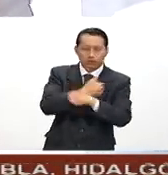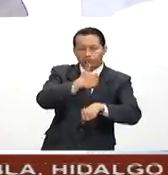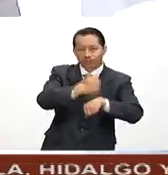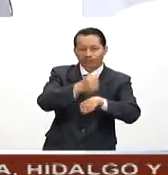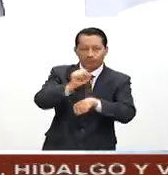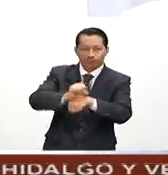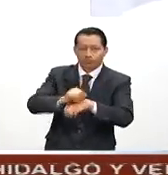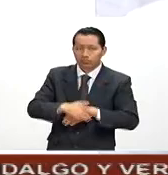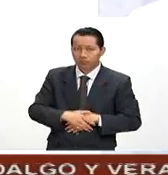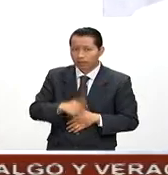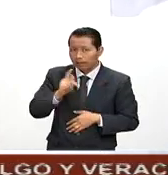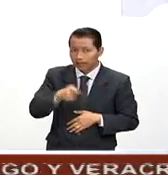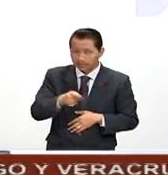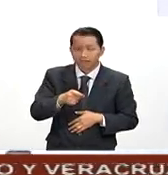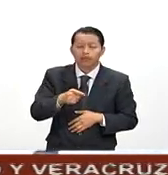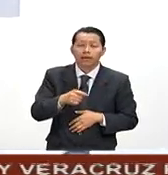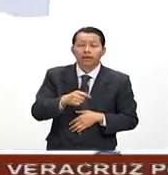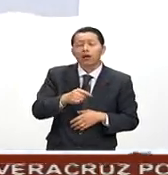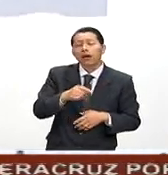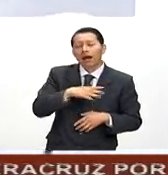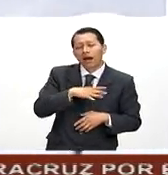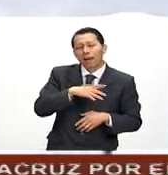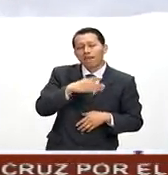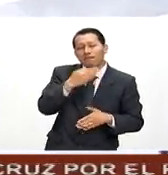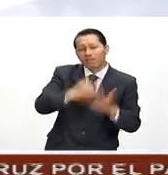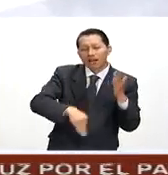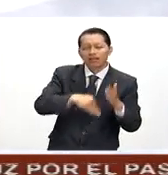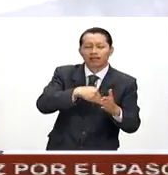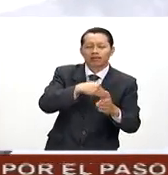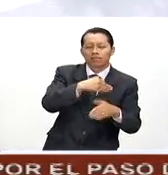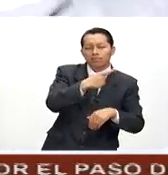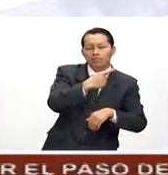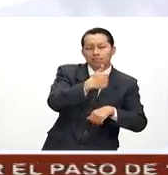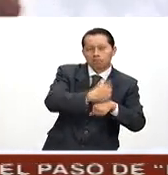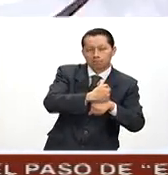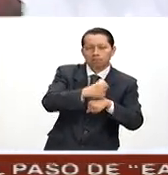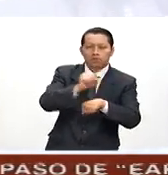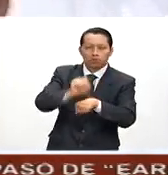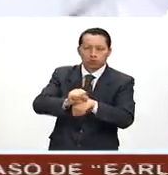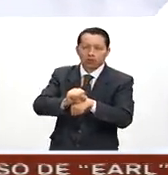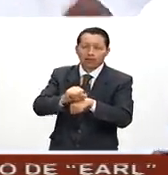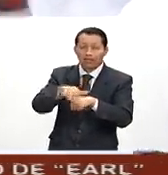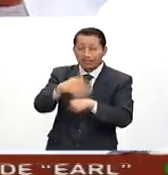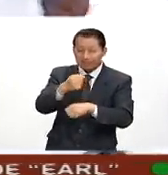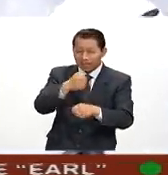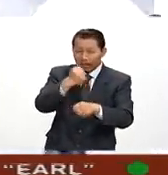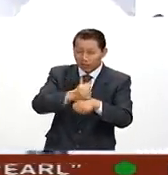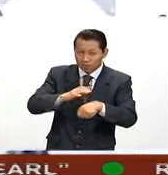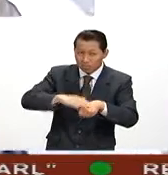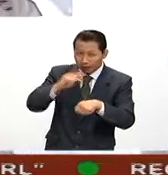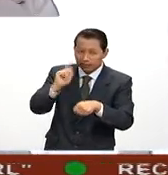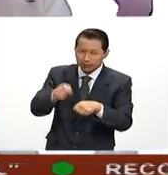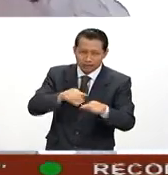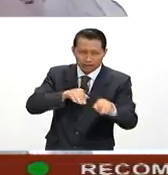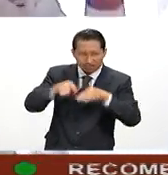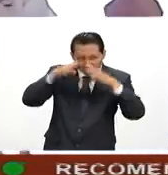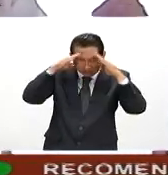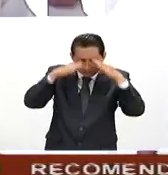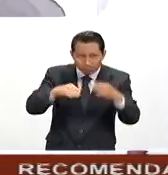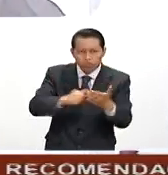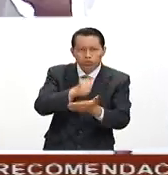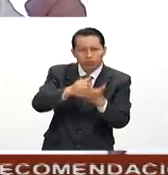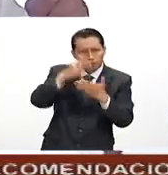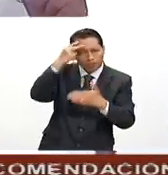Uno de cada cinco no ha concluido primaria o secundaria mayor de 15 años y tenemos que trabajar en la capital para que